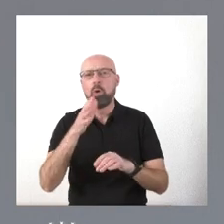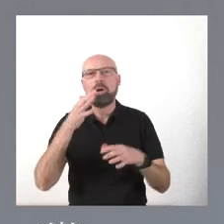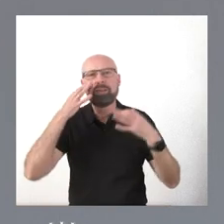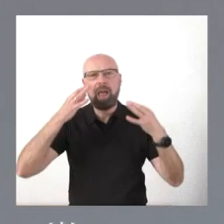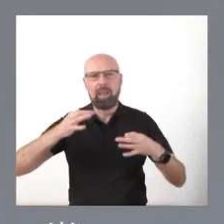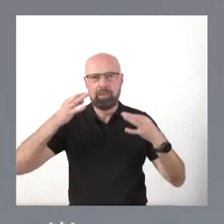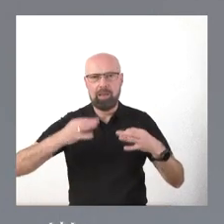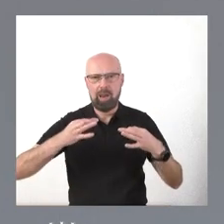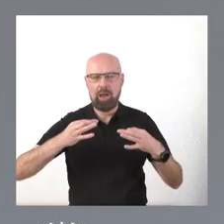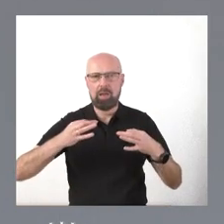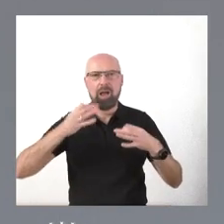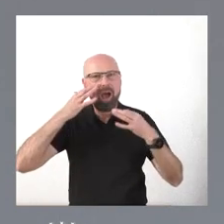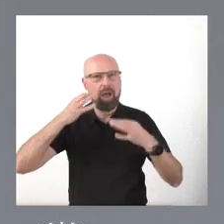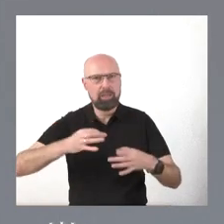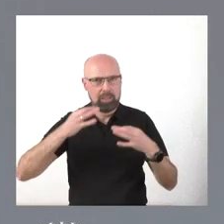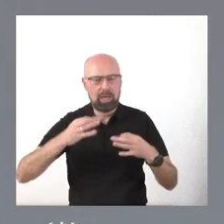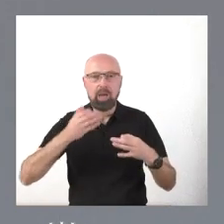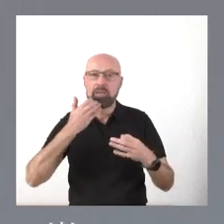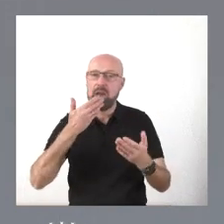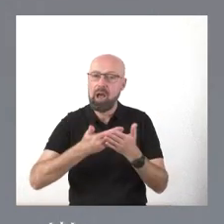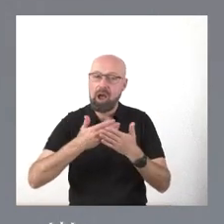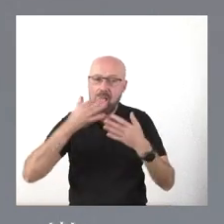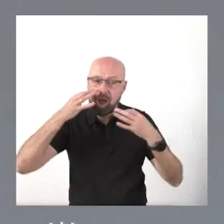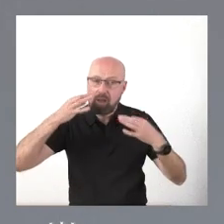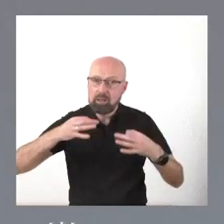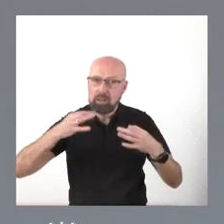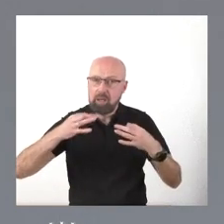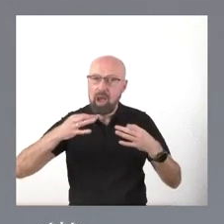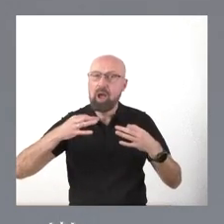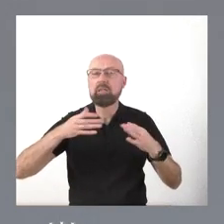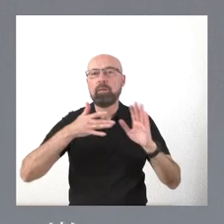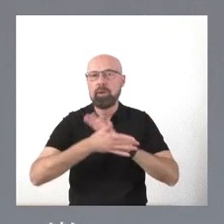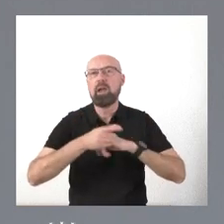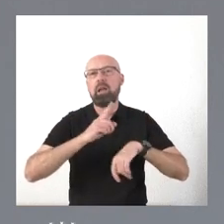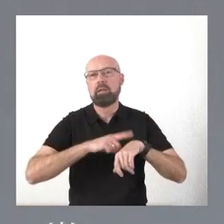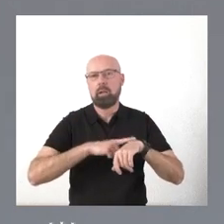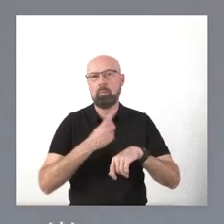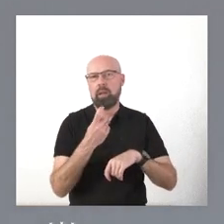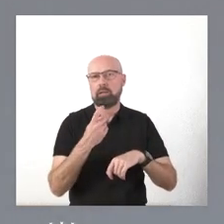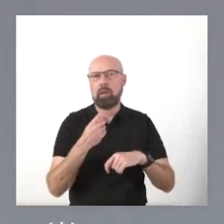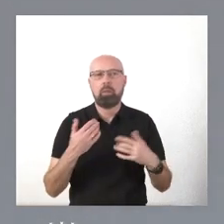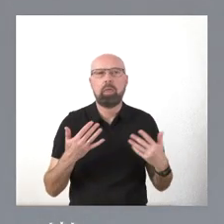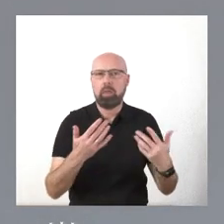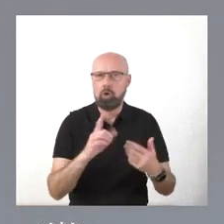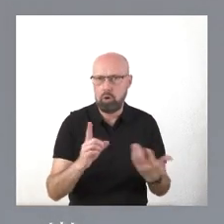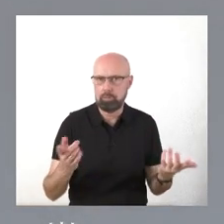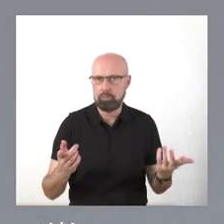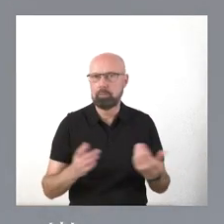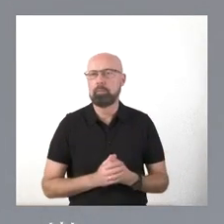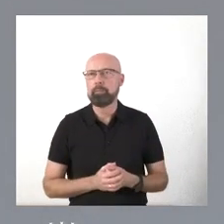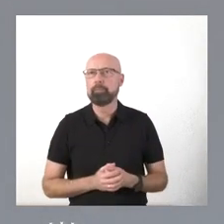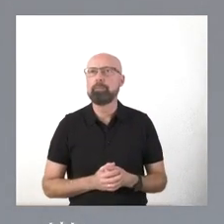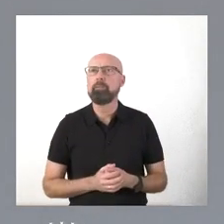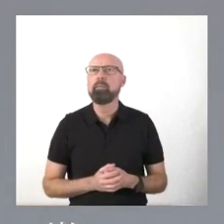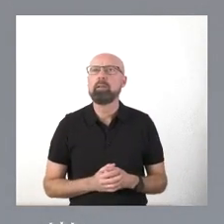establecen garantías, pues las garantías tienen un trámite. Y las otras